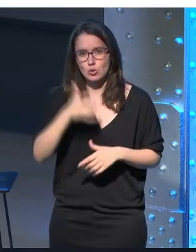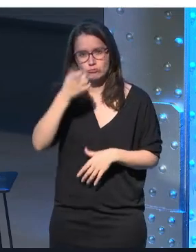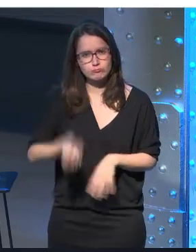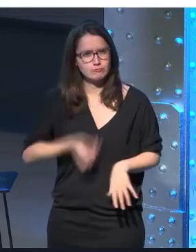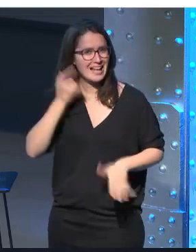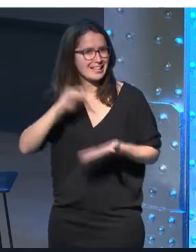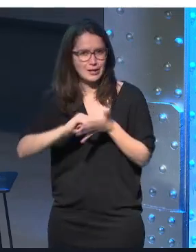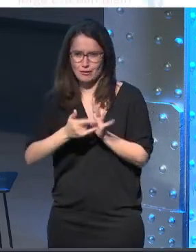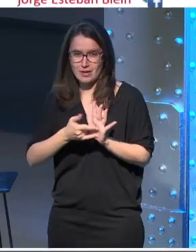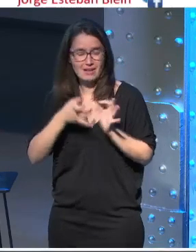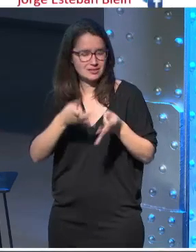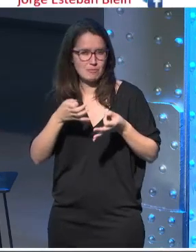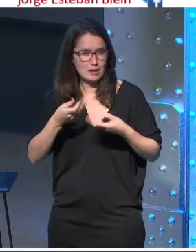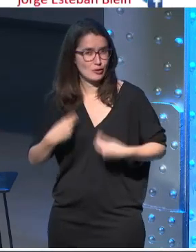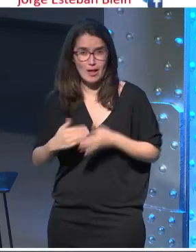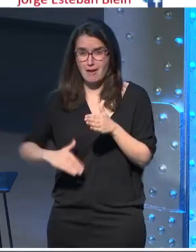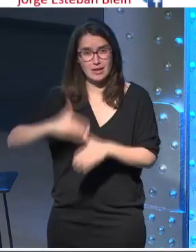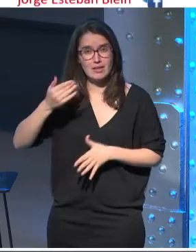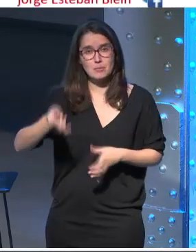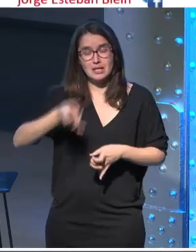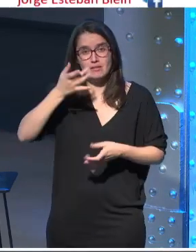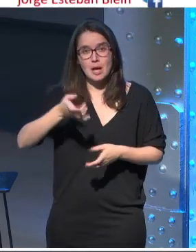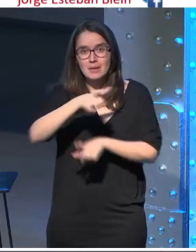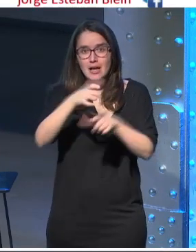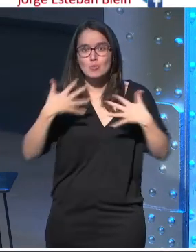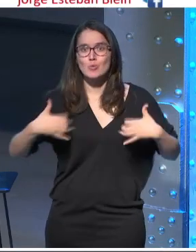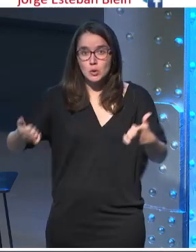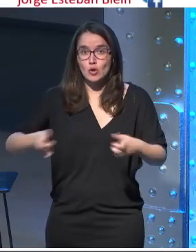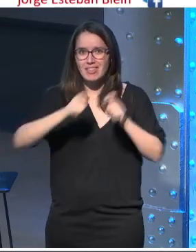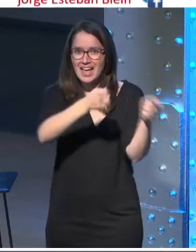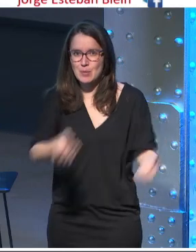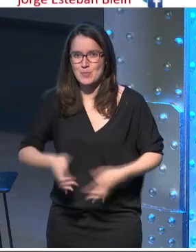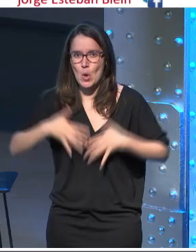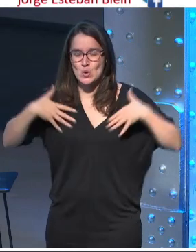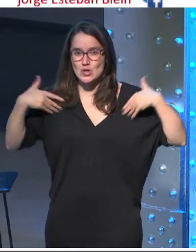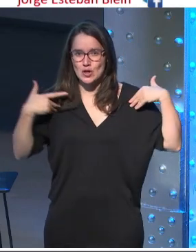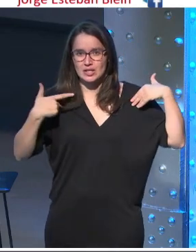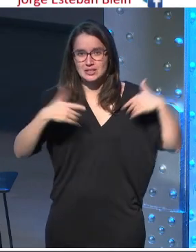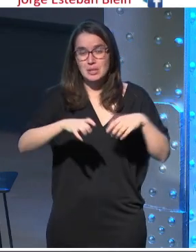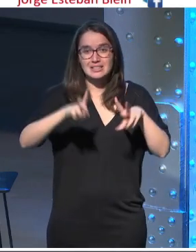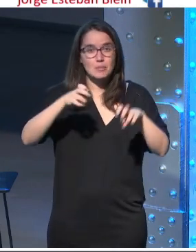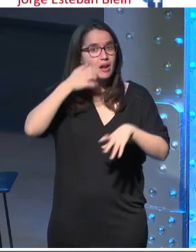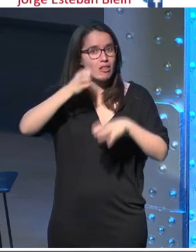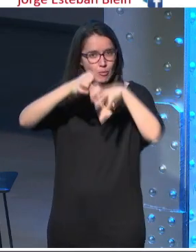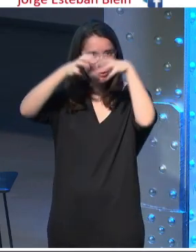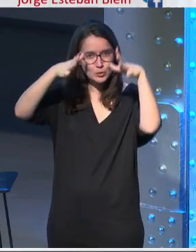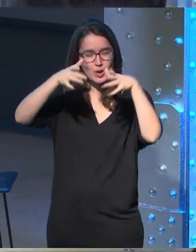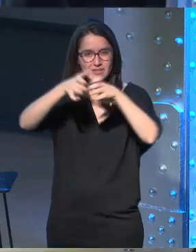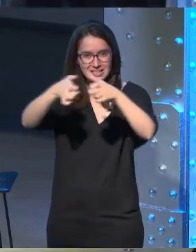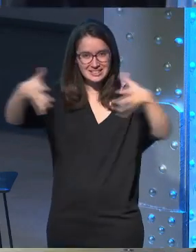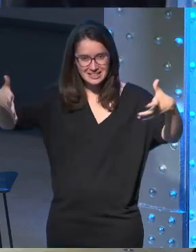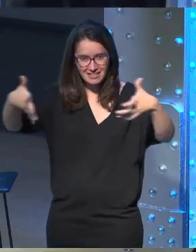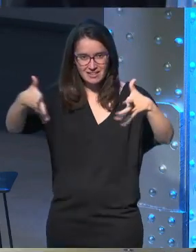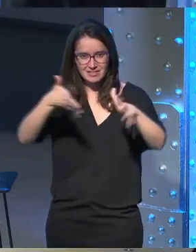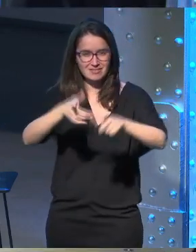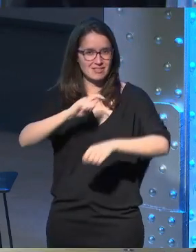apasionado de la tecnología eso siempre me encanta generar emociones en el espectador eso es lo que más me gusta y el medio de la realidad virtual y la realidad extendida es un medio